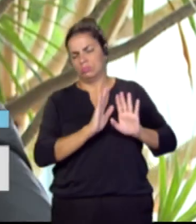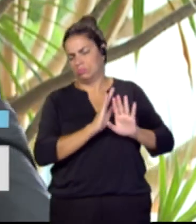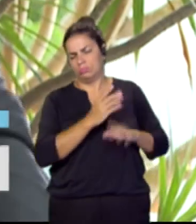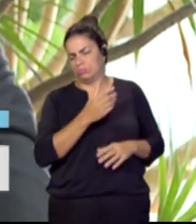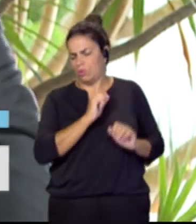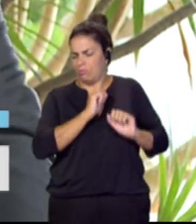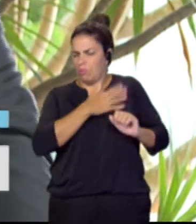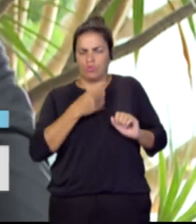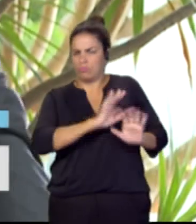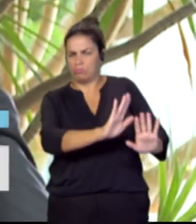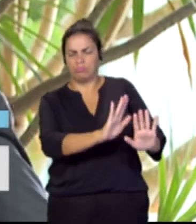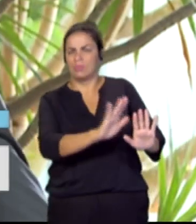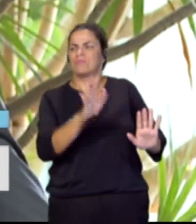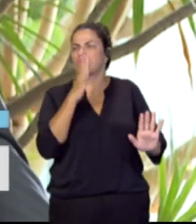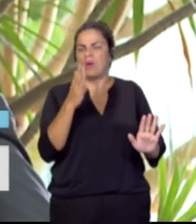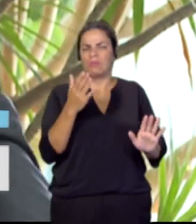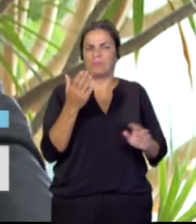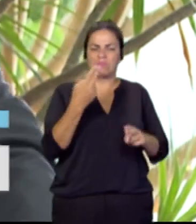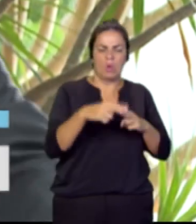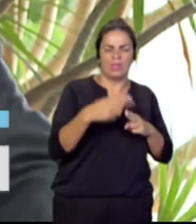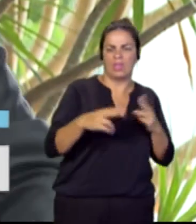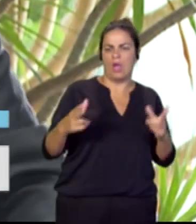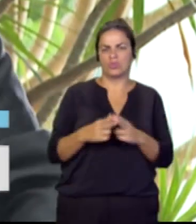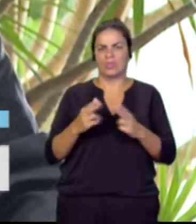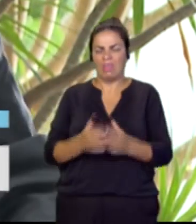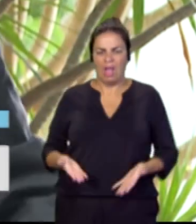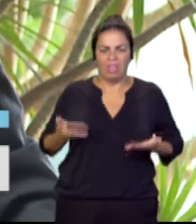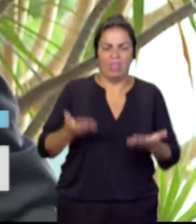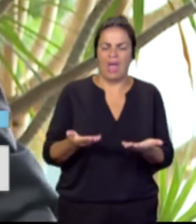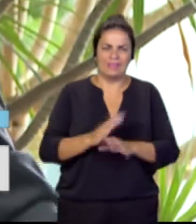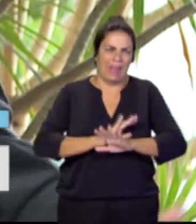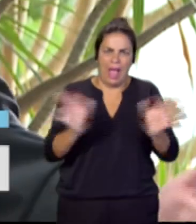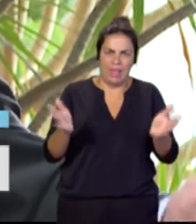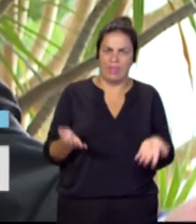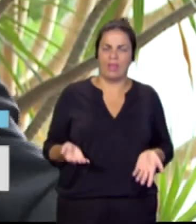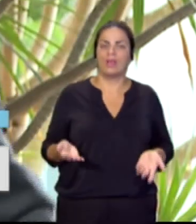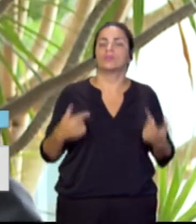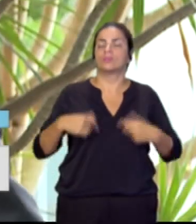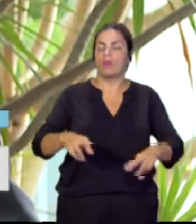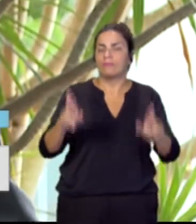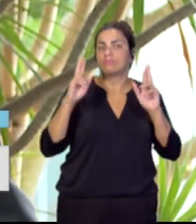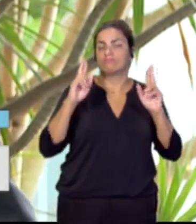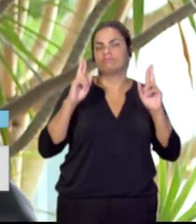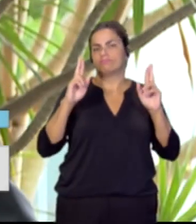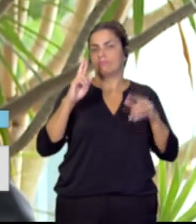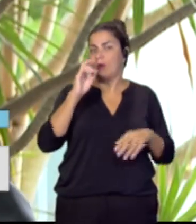política como la sociedad. Y espero que en unos años